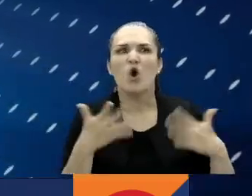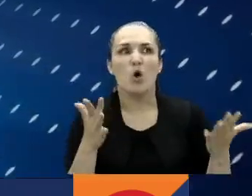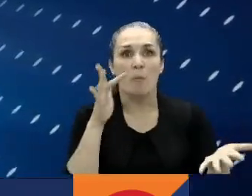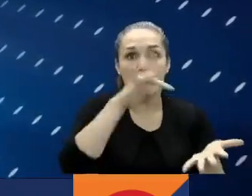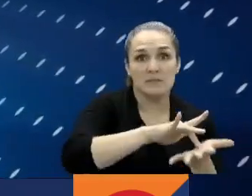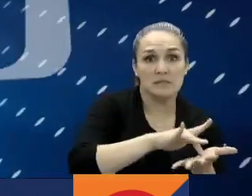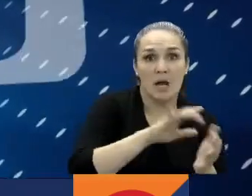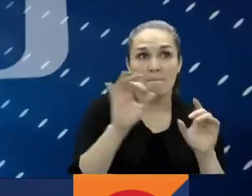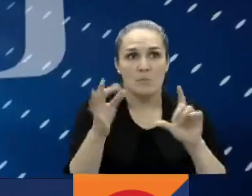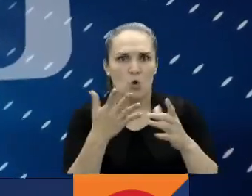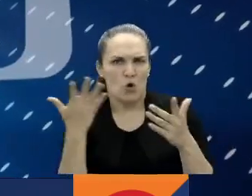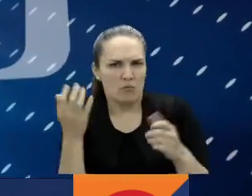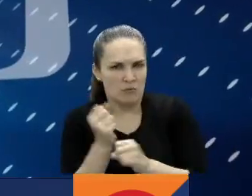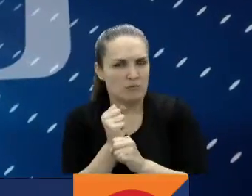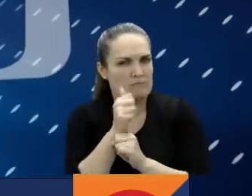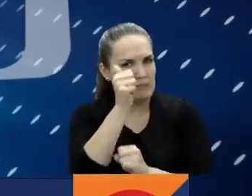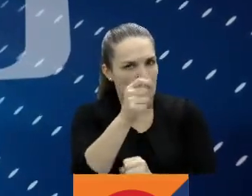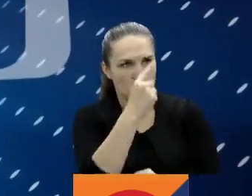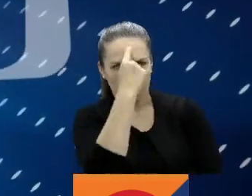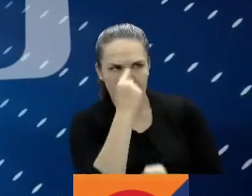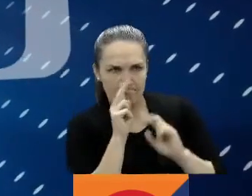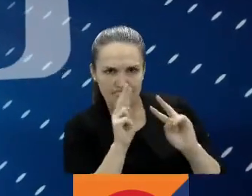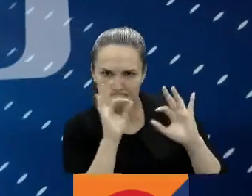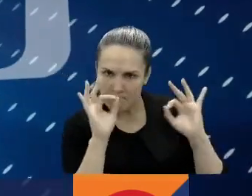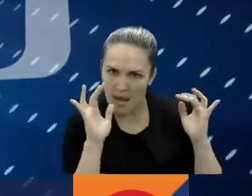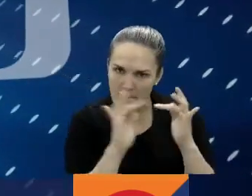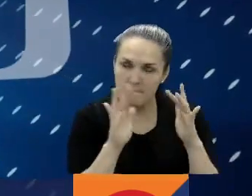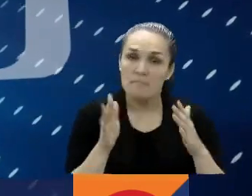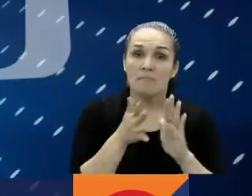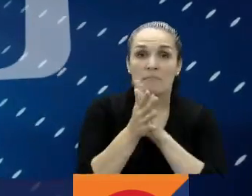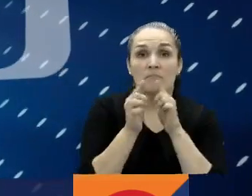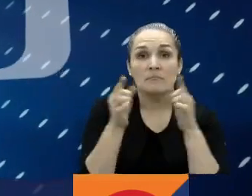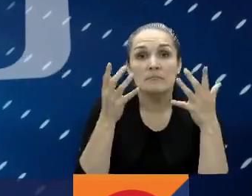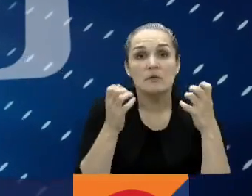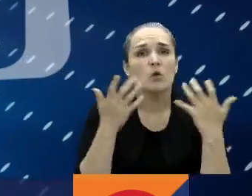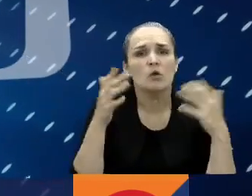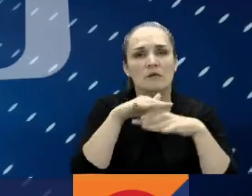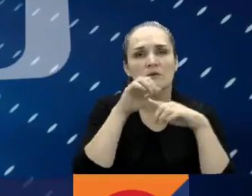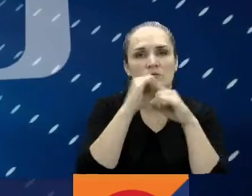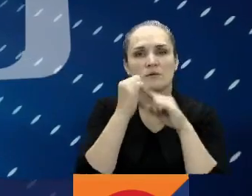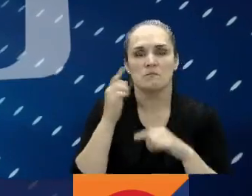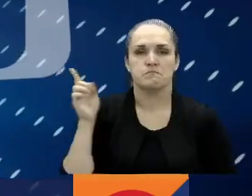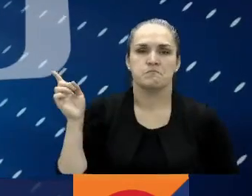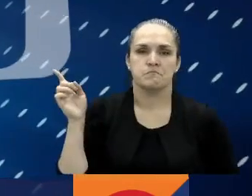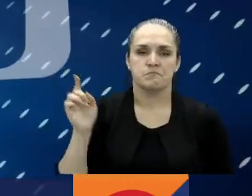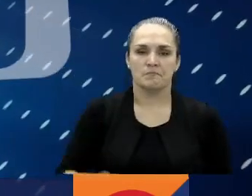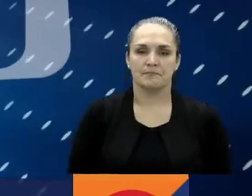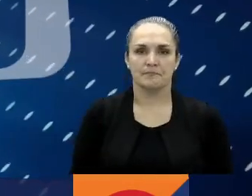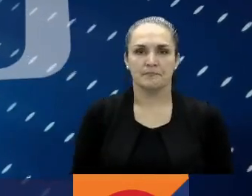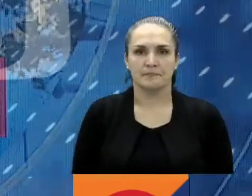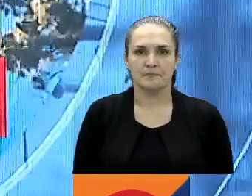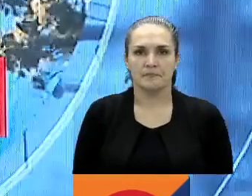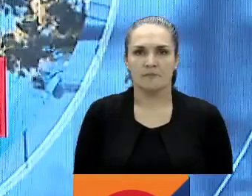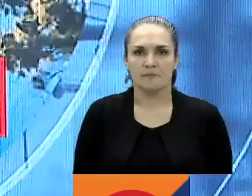trabajo. Y muy importante recuerden que si quieren seguir informados 24 7 no se encuentran en todas nuestras redes sociales como RTVC Noticias.